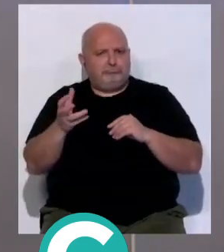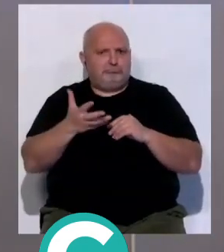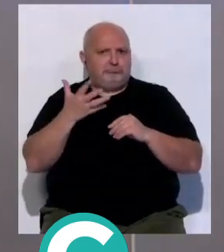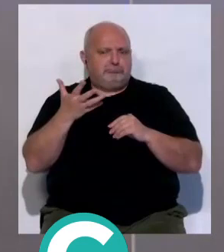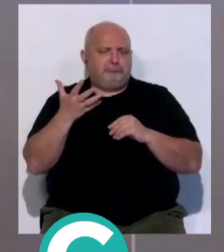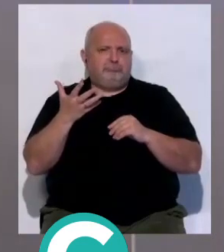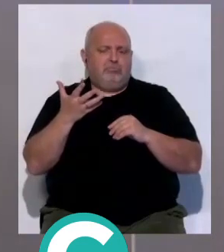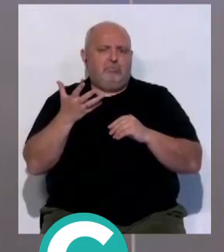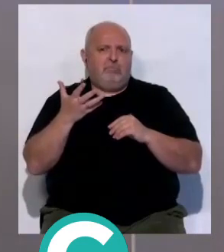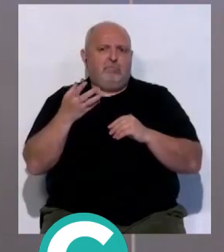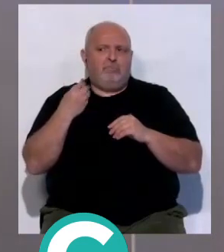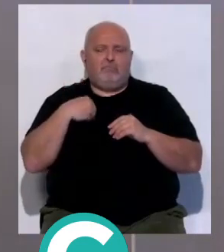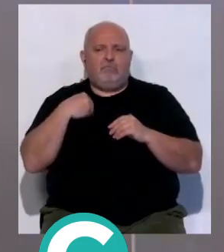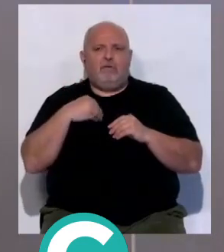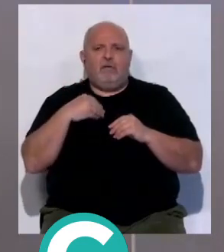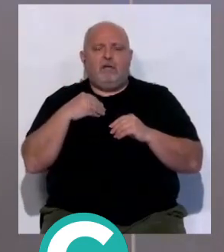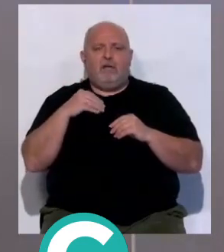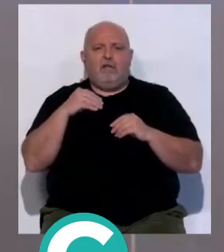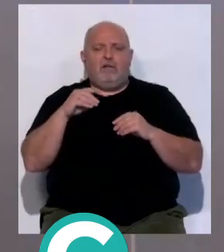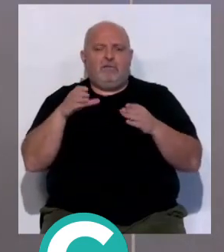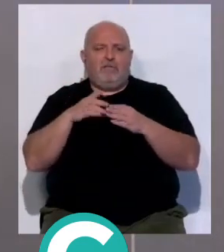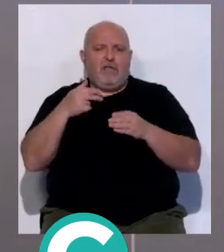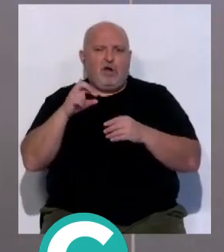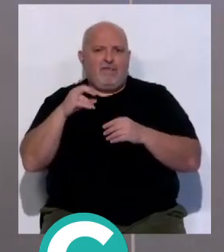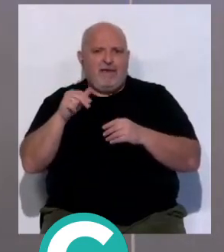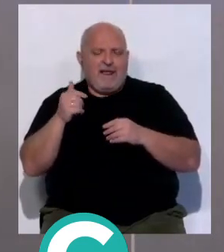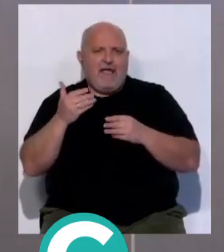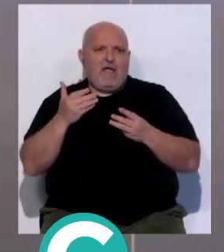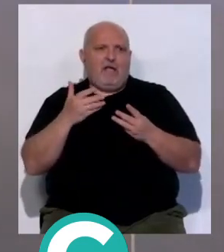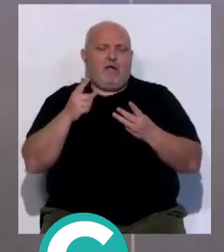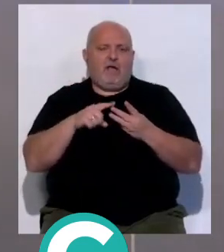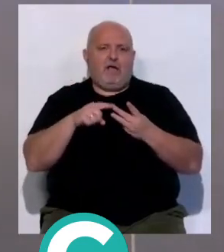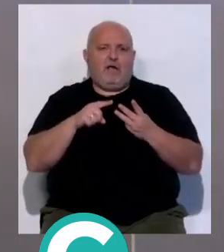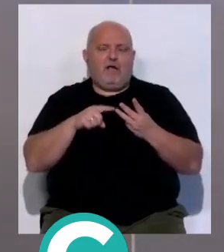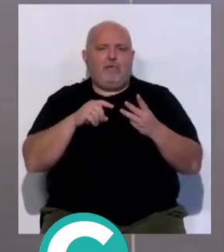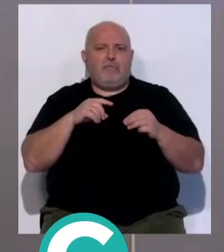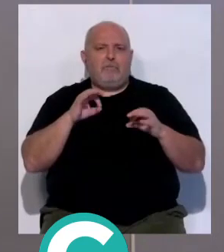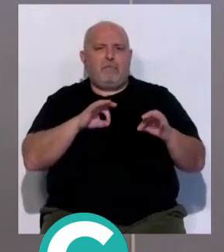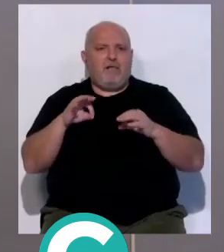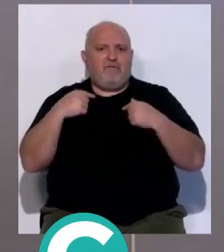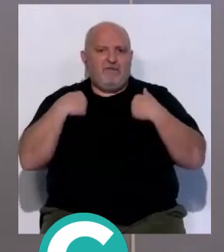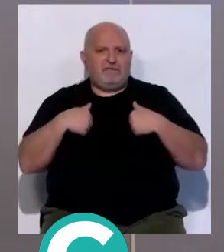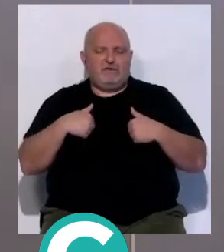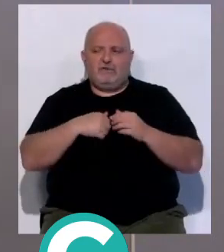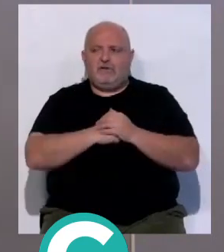Diego Rivera, o Sergio, el preparador físico. Claro.